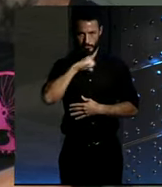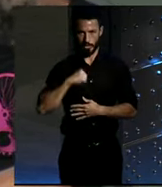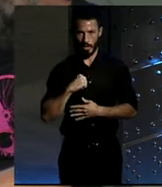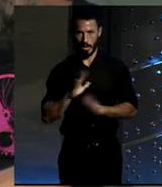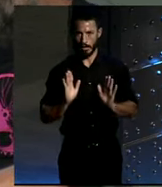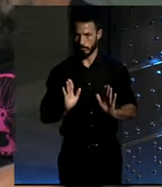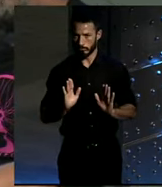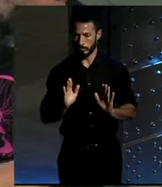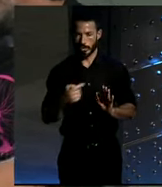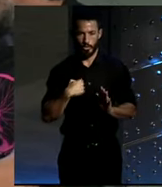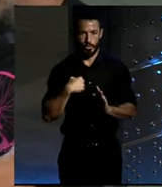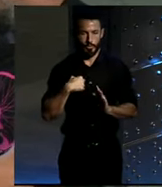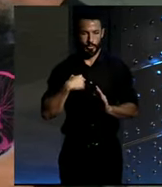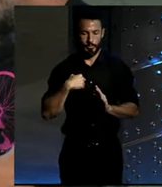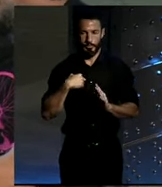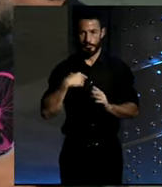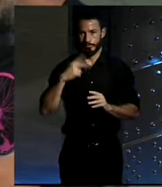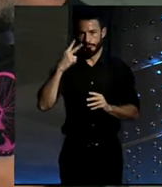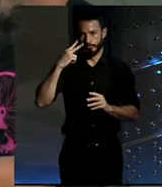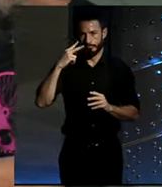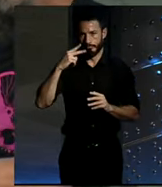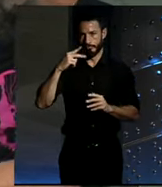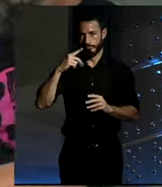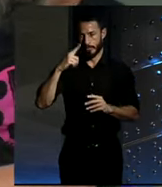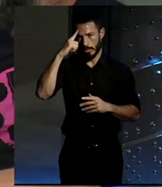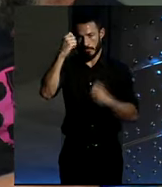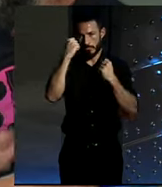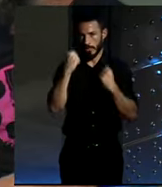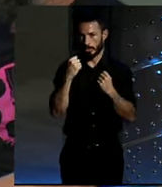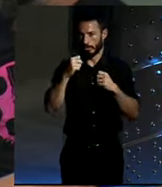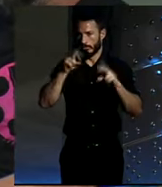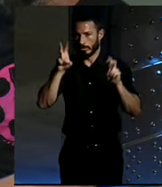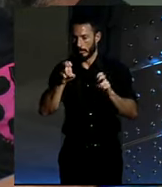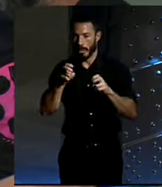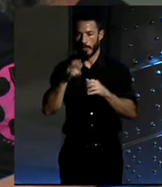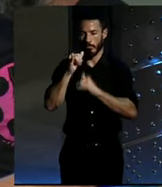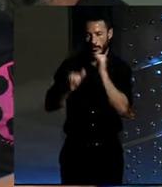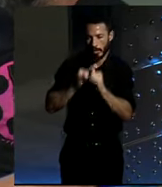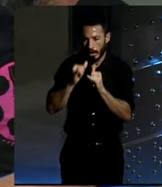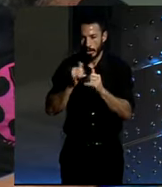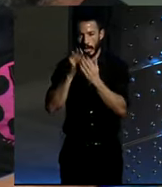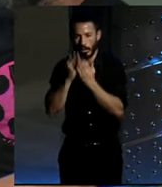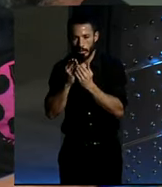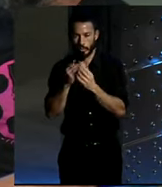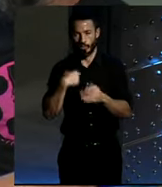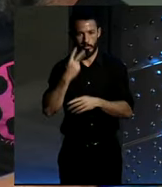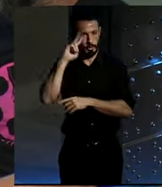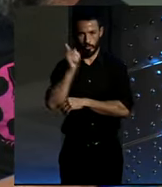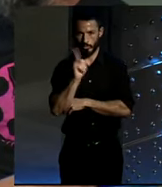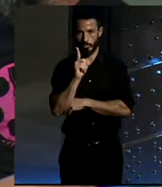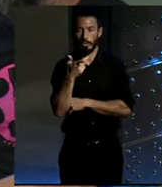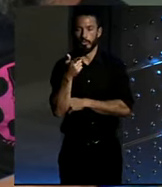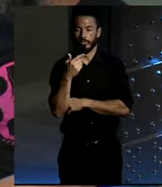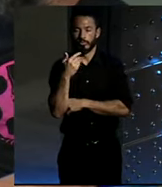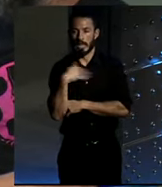que yo no sé tanto de estudios de bicicletas urbanos y demás. Mi opinión es que yo llevo como 15, 16 años en bici por Madrid.